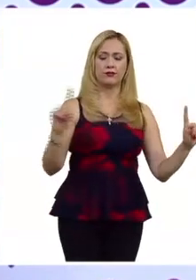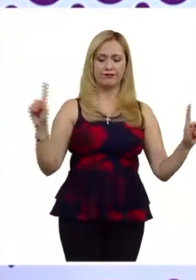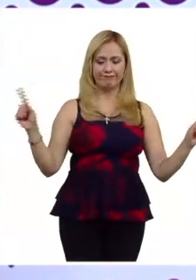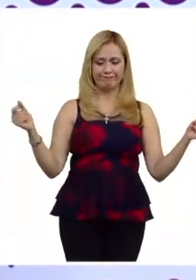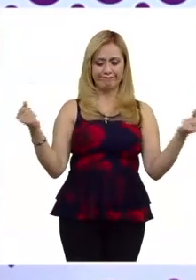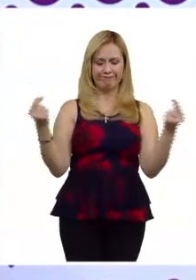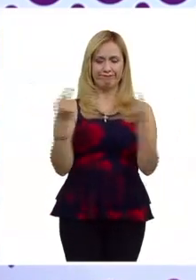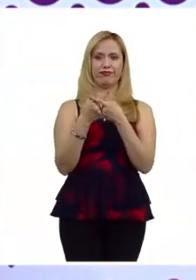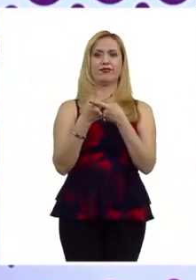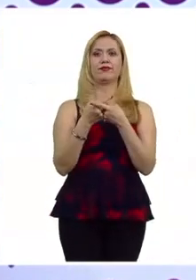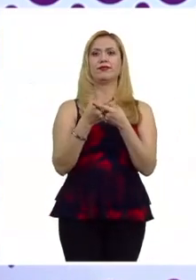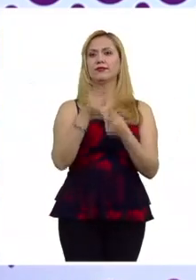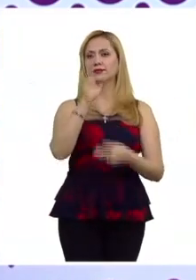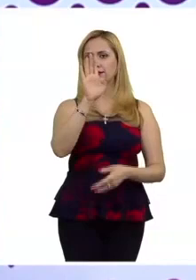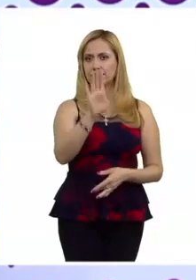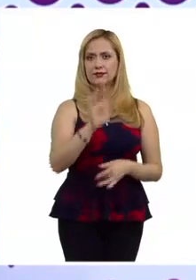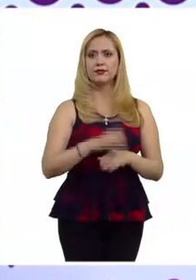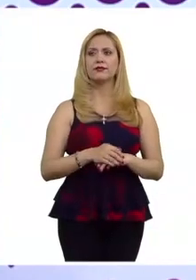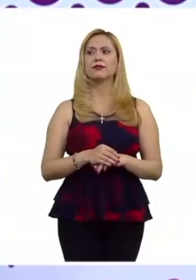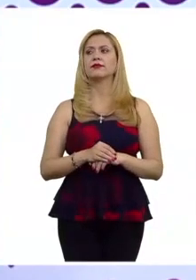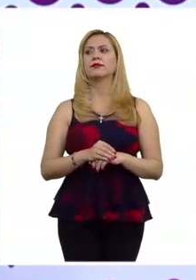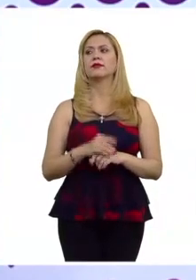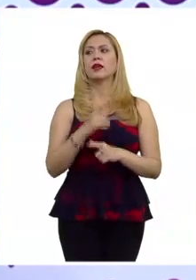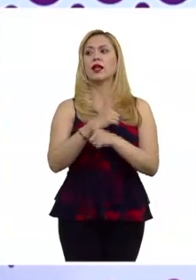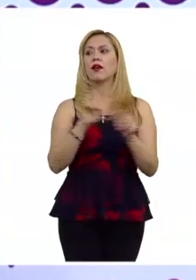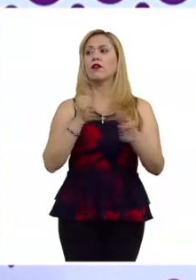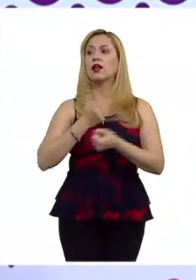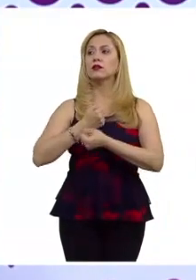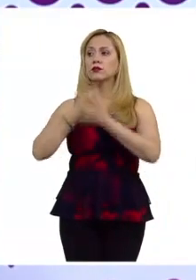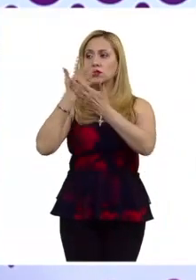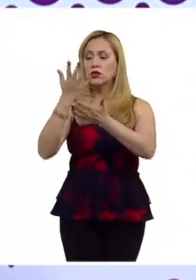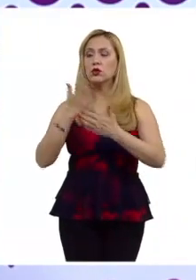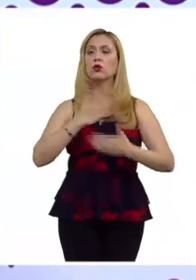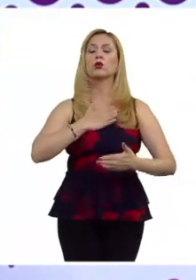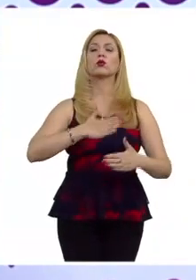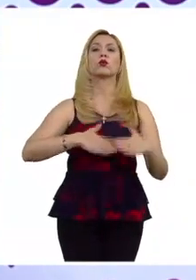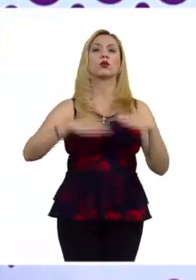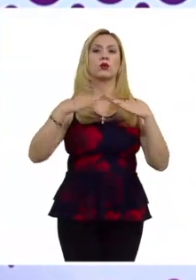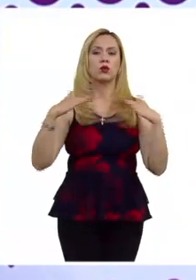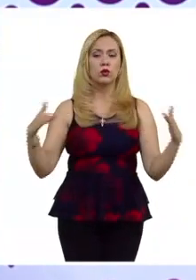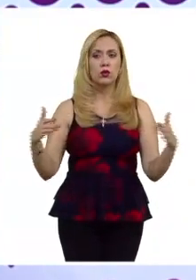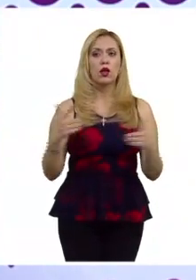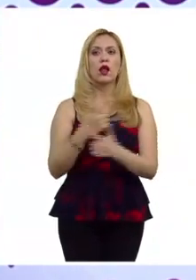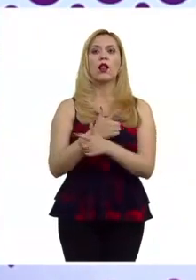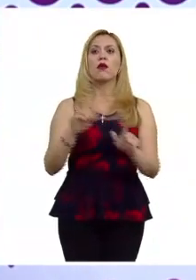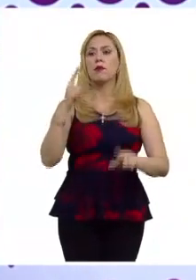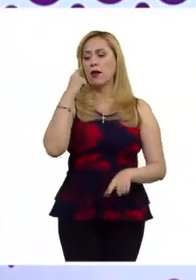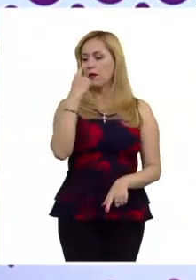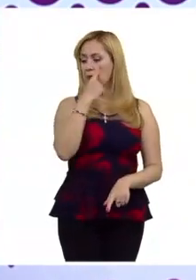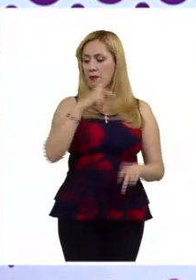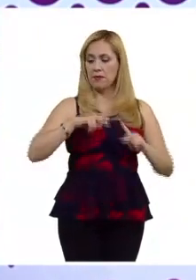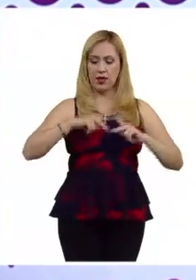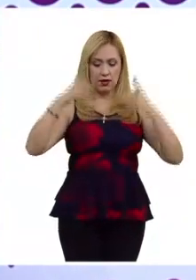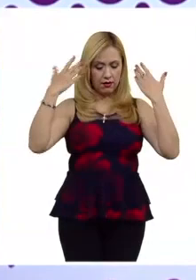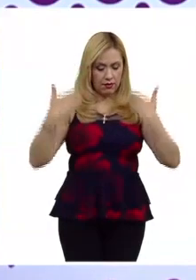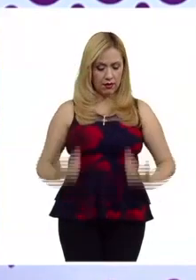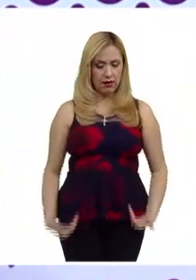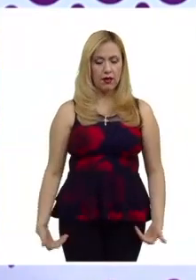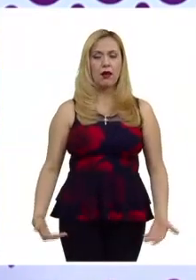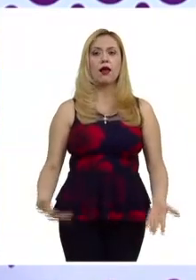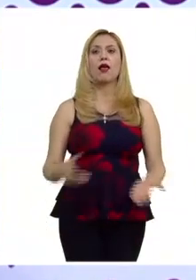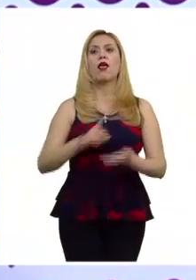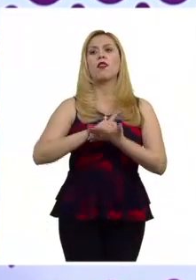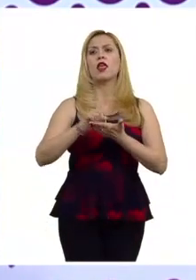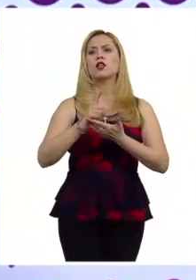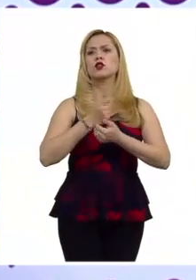está en juego en la libertad de expresión la democracia el libre desarrollo o la personalidad el derecho a